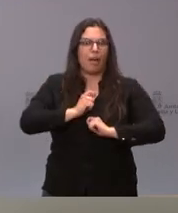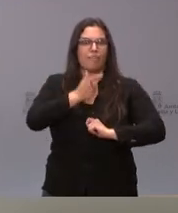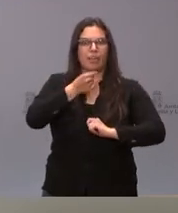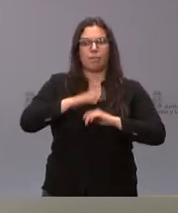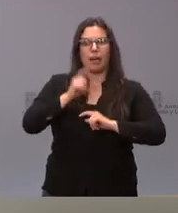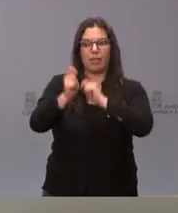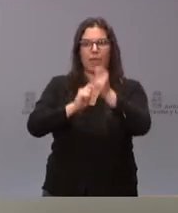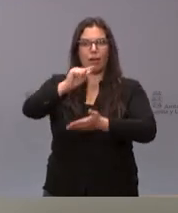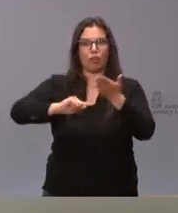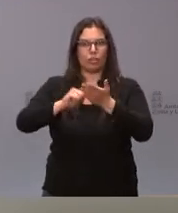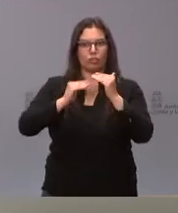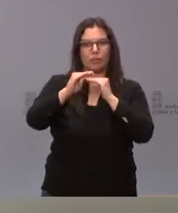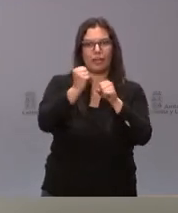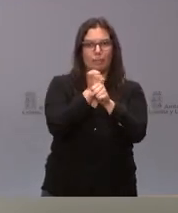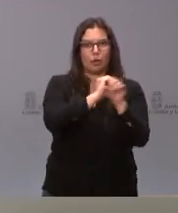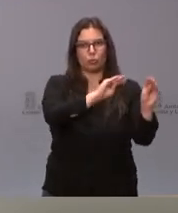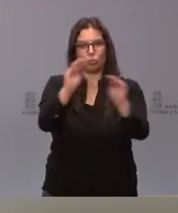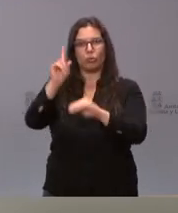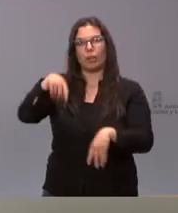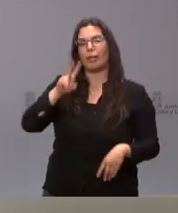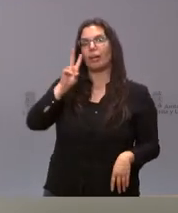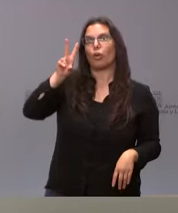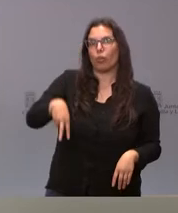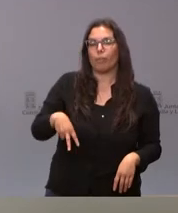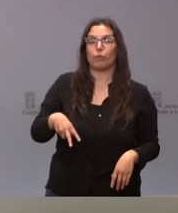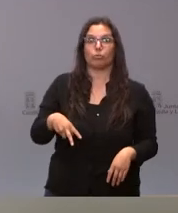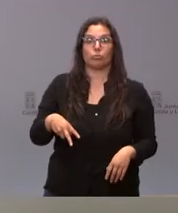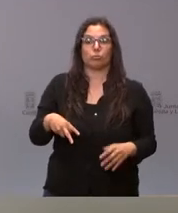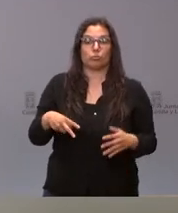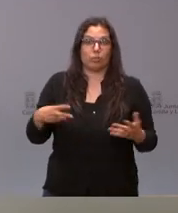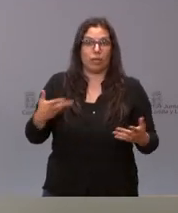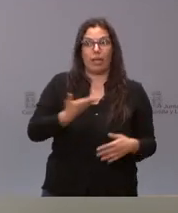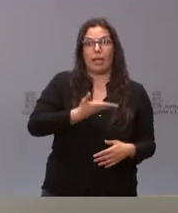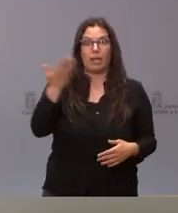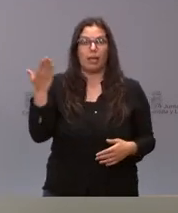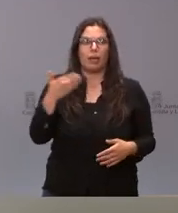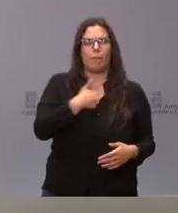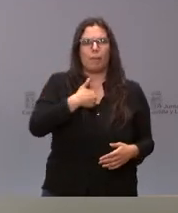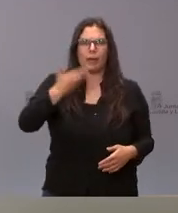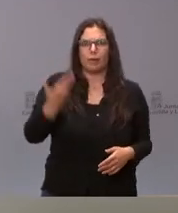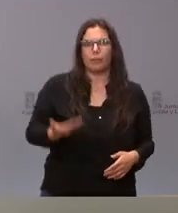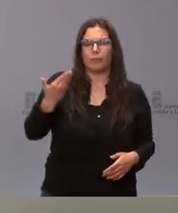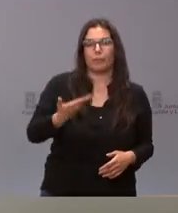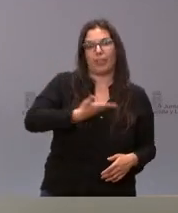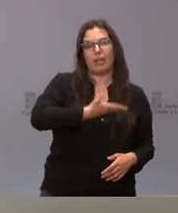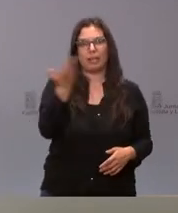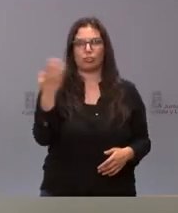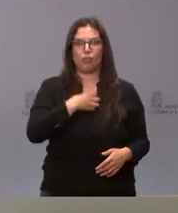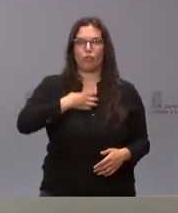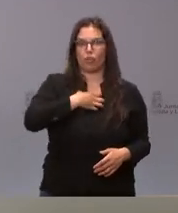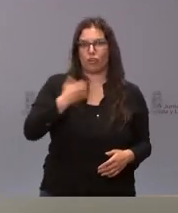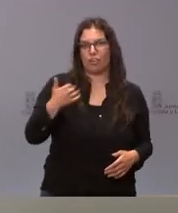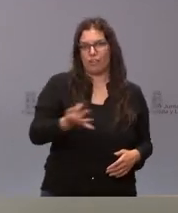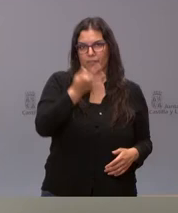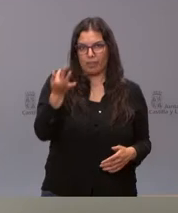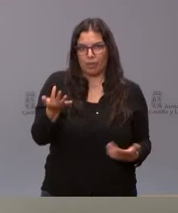la estabilidad en el empleo pero a la vez también reconocemos el hecho del resto del papel muy activo y muy protagonista del resto de los funcionarios